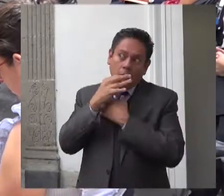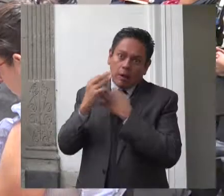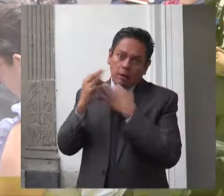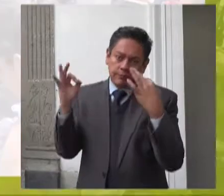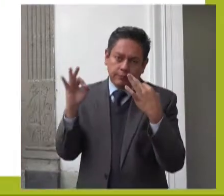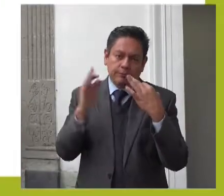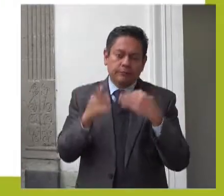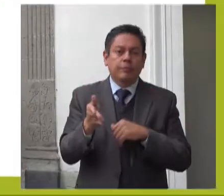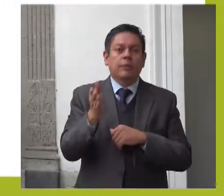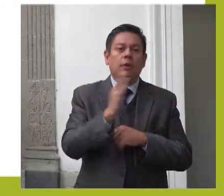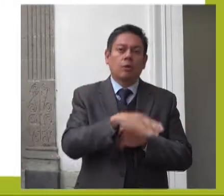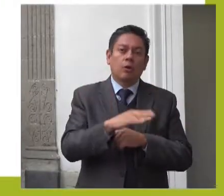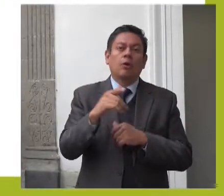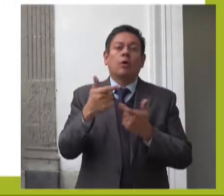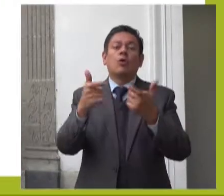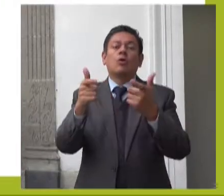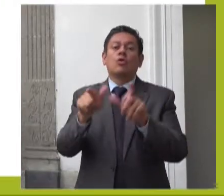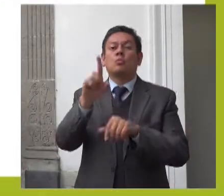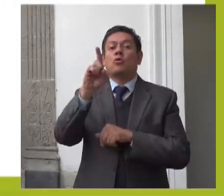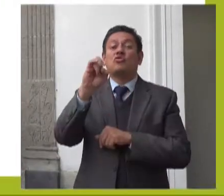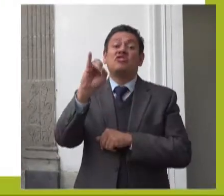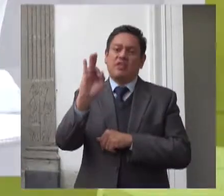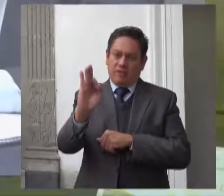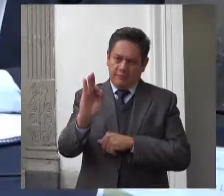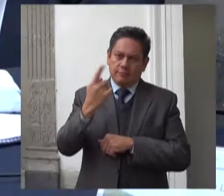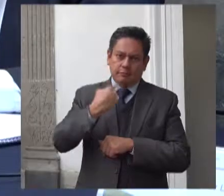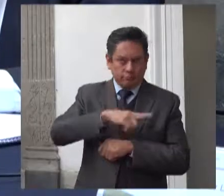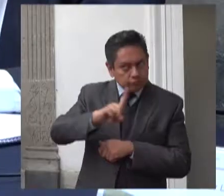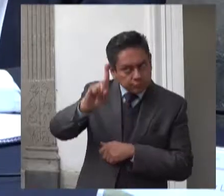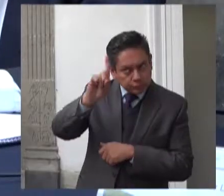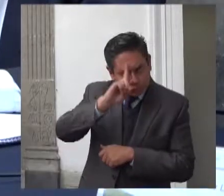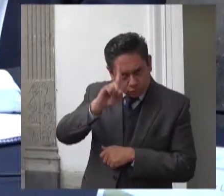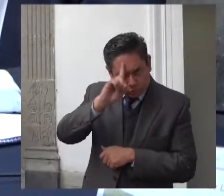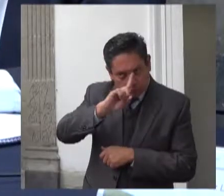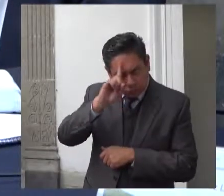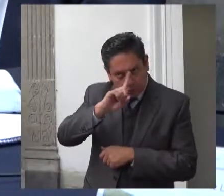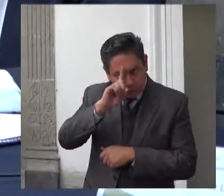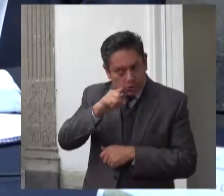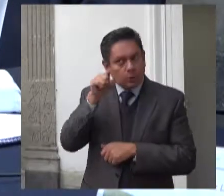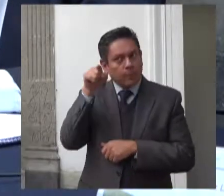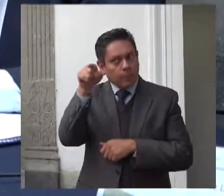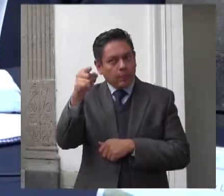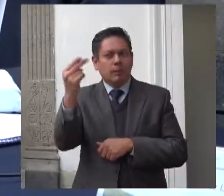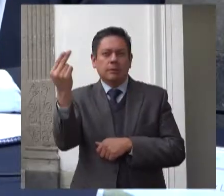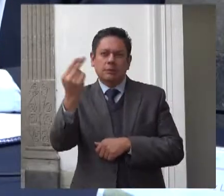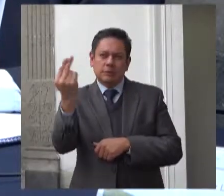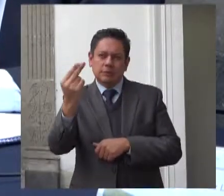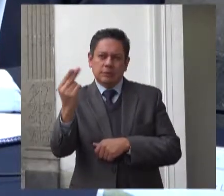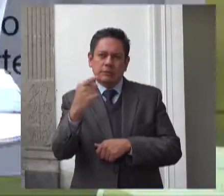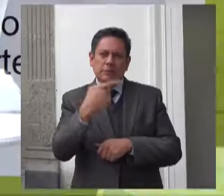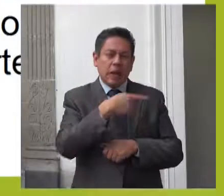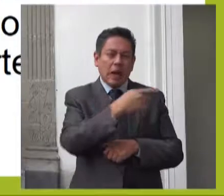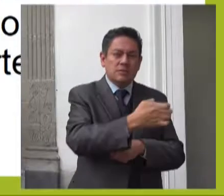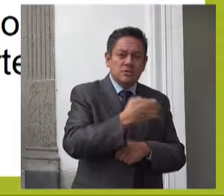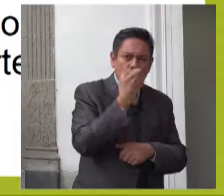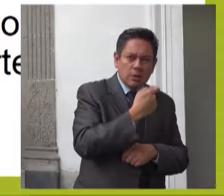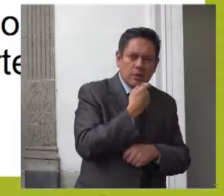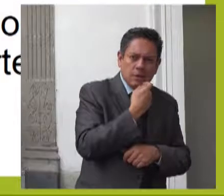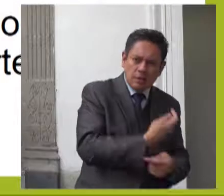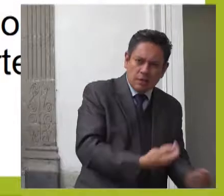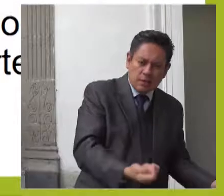Sistema Nacional para el Desarrollo Integral de la Familia coordinar la Supervisión y Viquilancia de los Centros de Atención